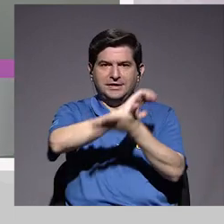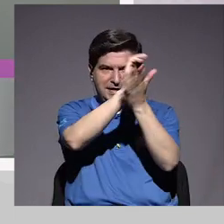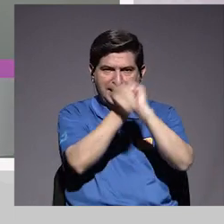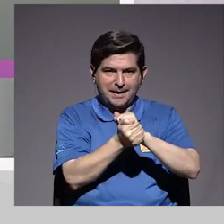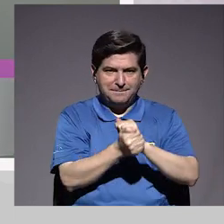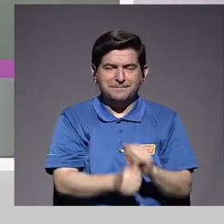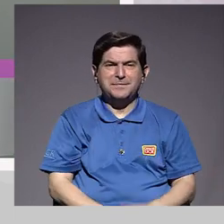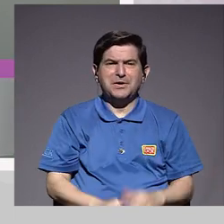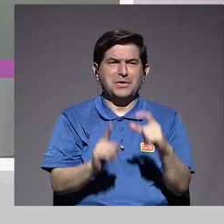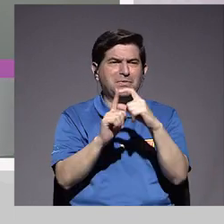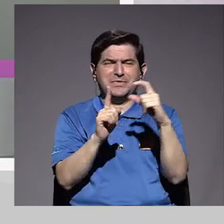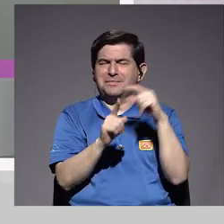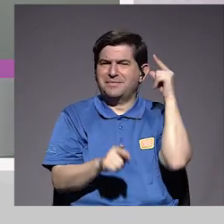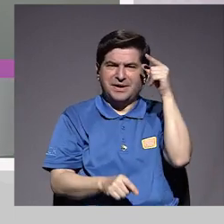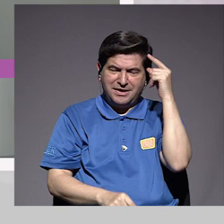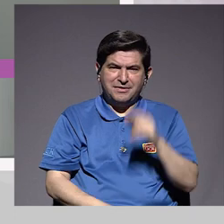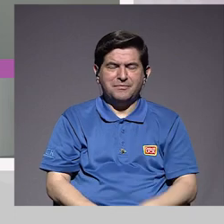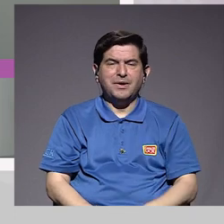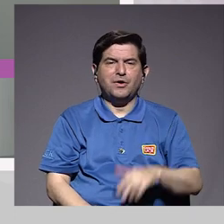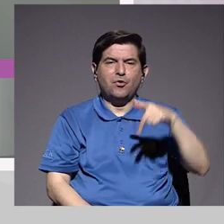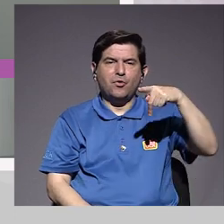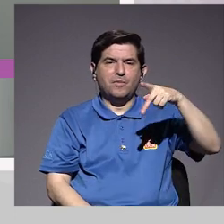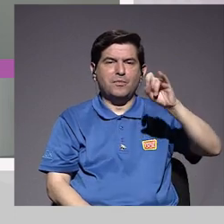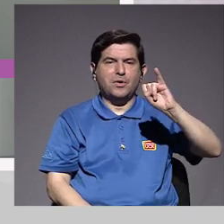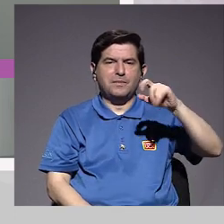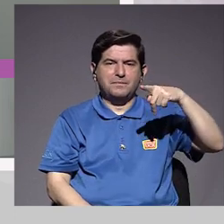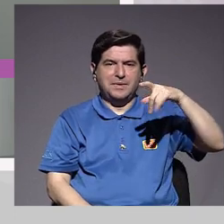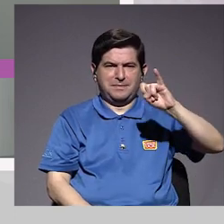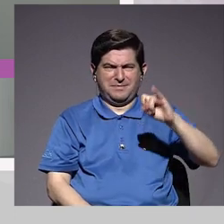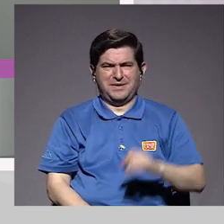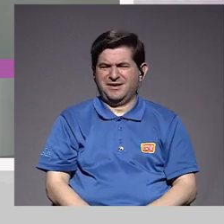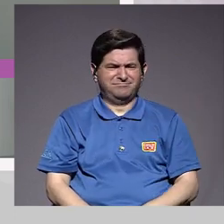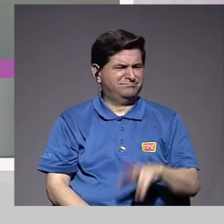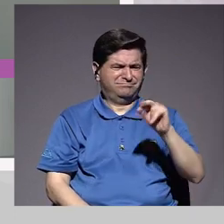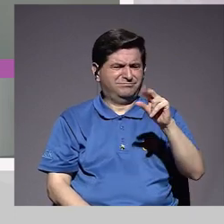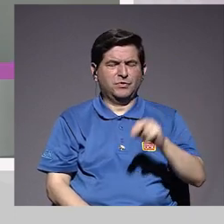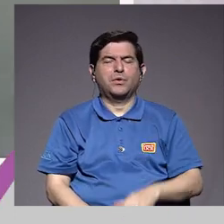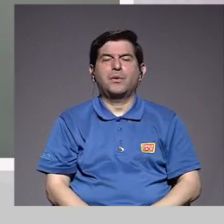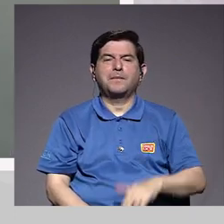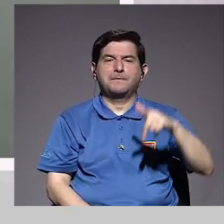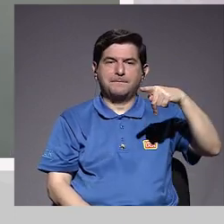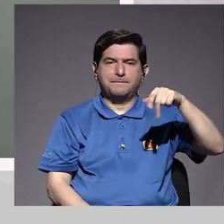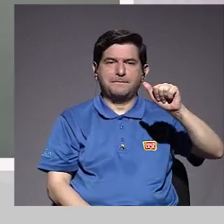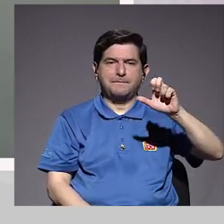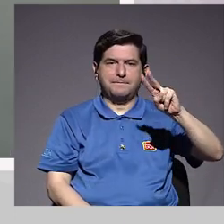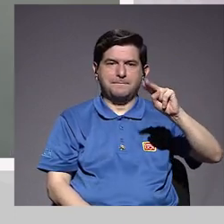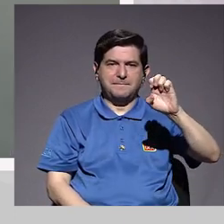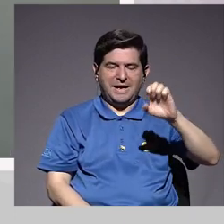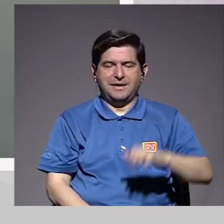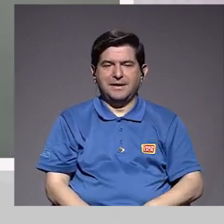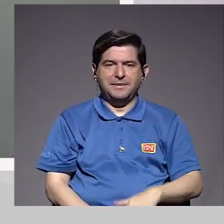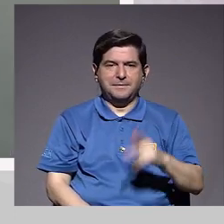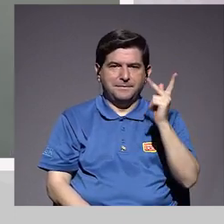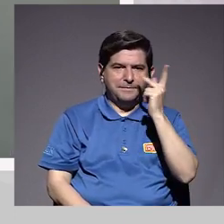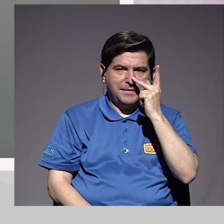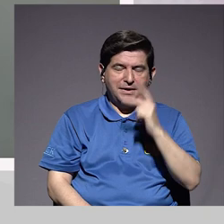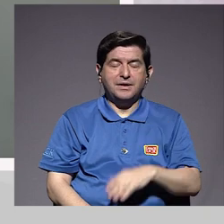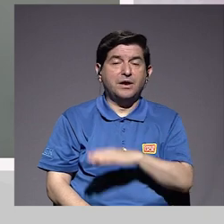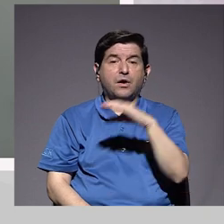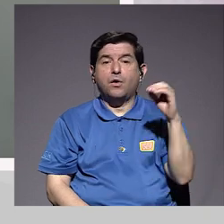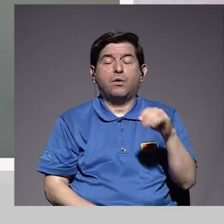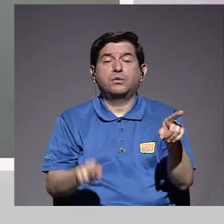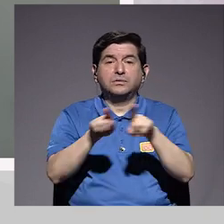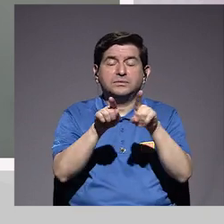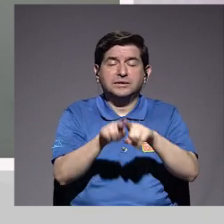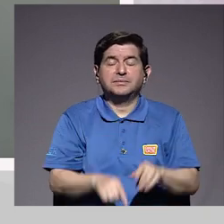de términos tan ilógicos como la pipí al pene, ¿verdad? La cosita a la vagina, ¿verdad? Y todavía entonces uno encuentra mujeres que dicen,